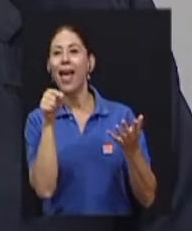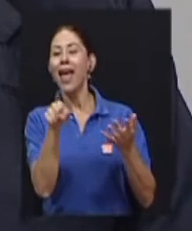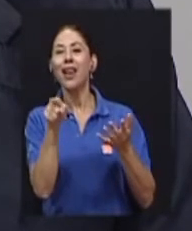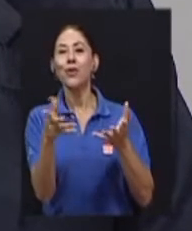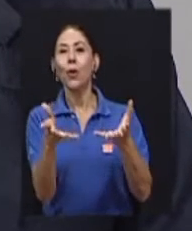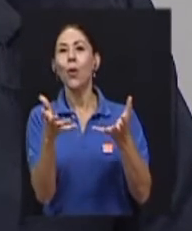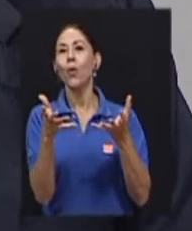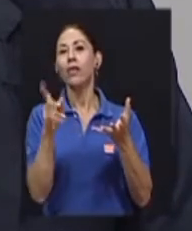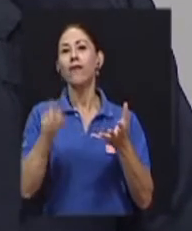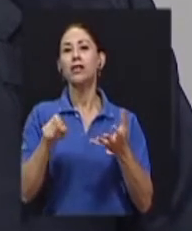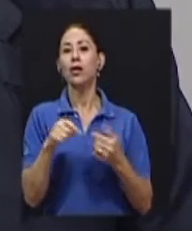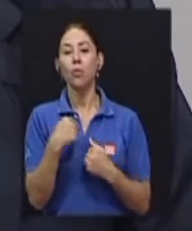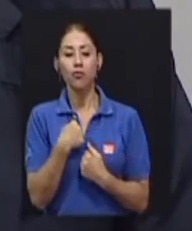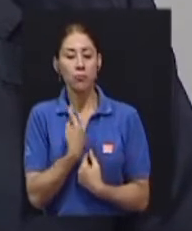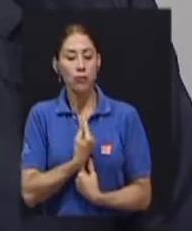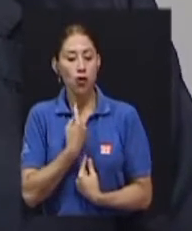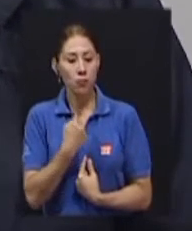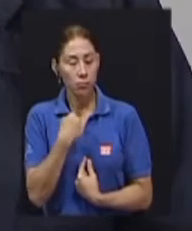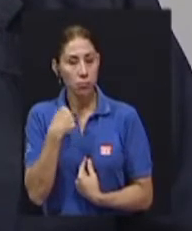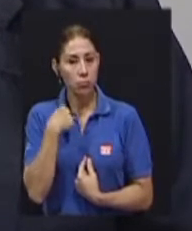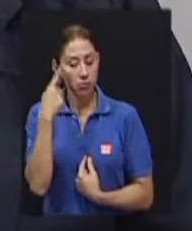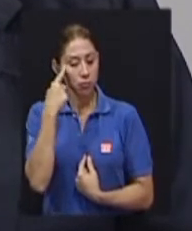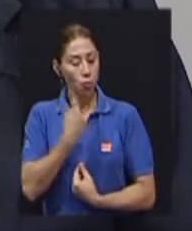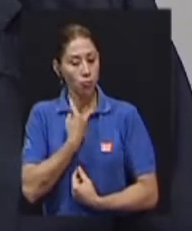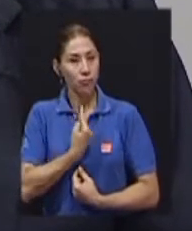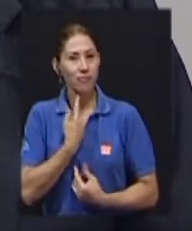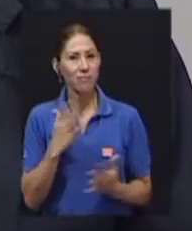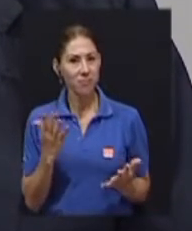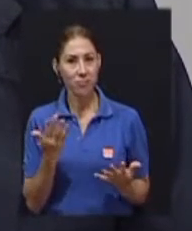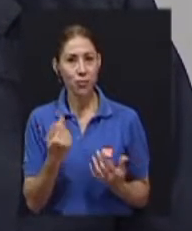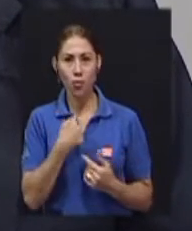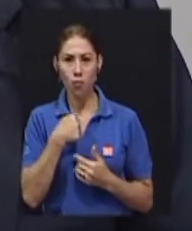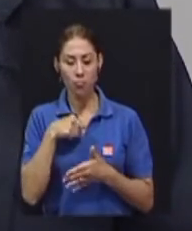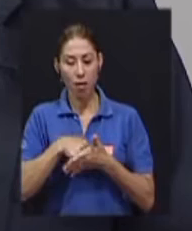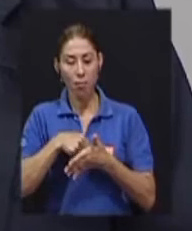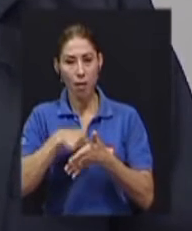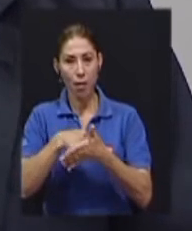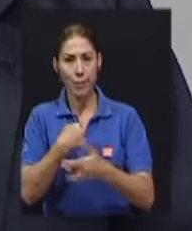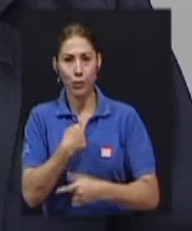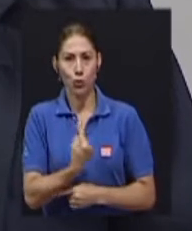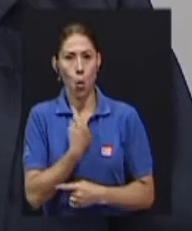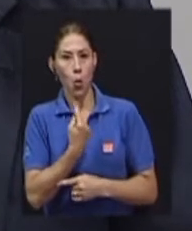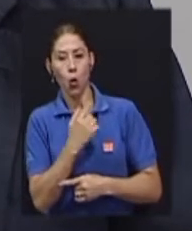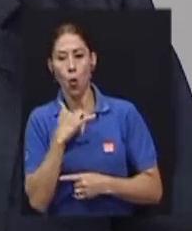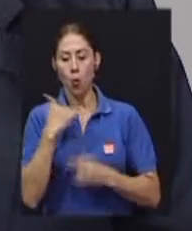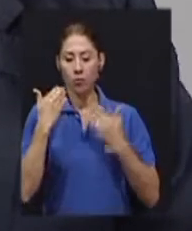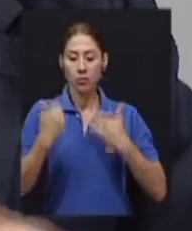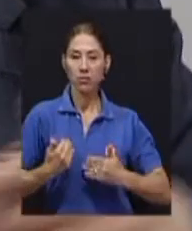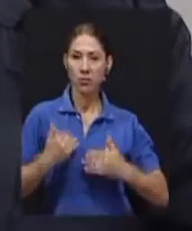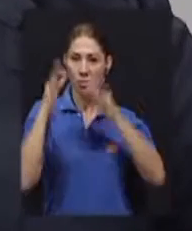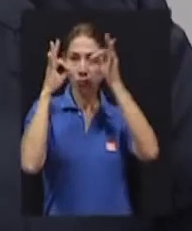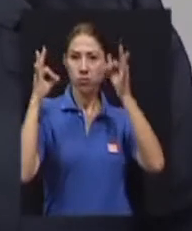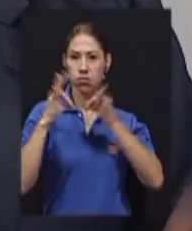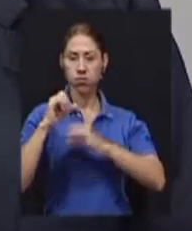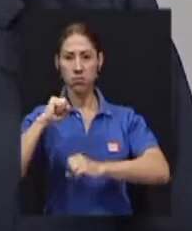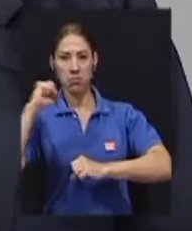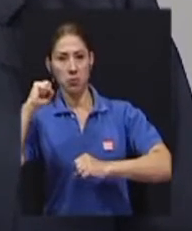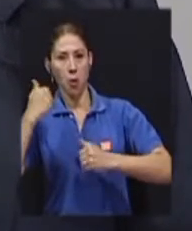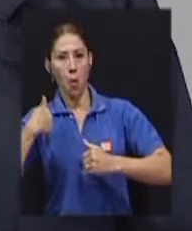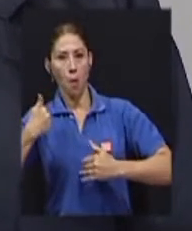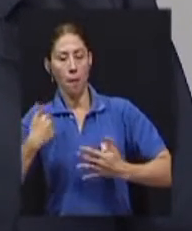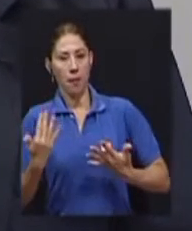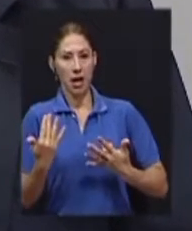solitario o un superhombre que se enfrenta